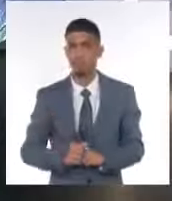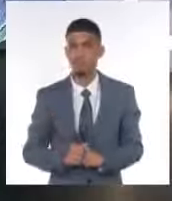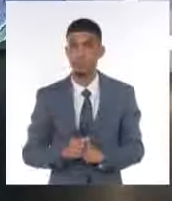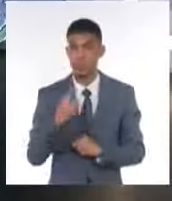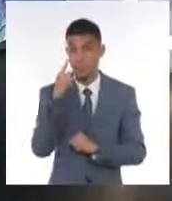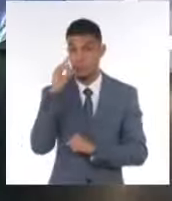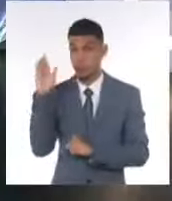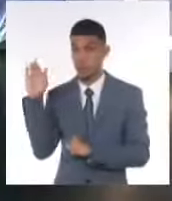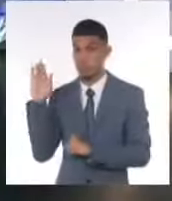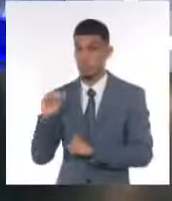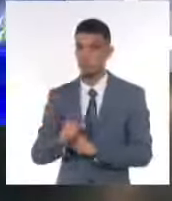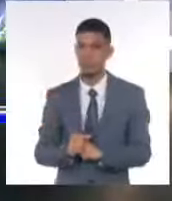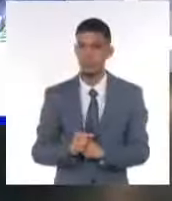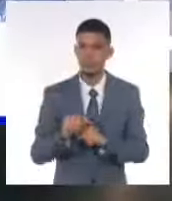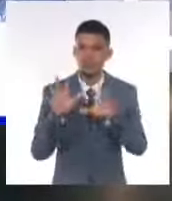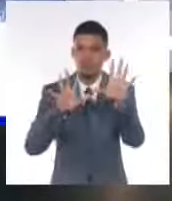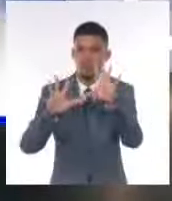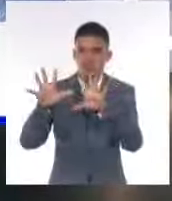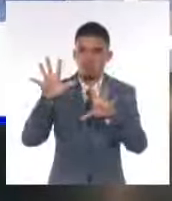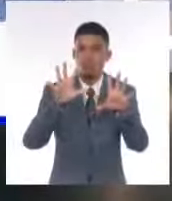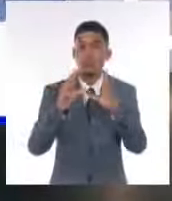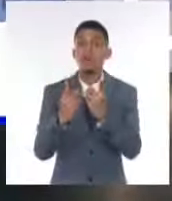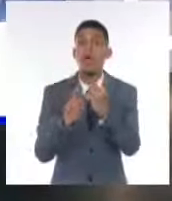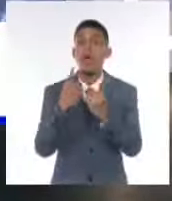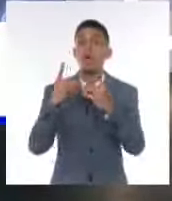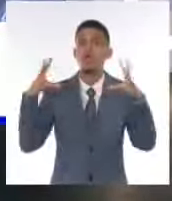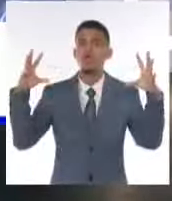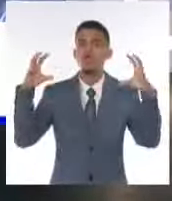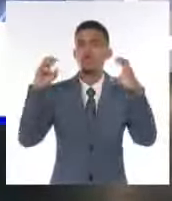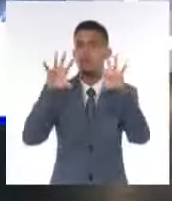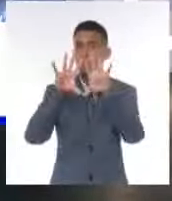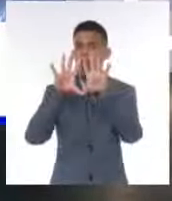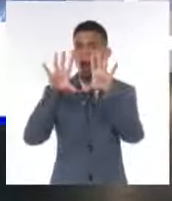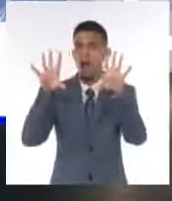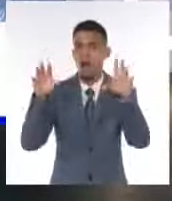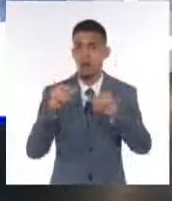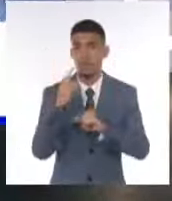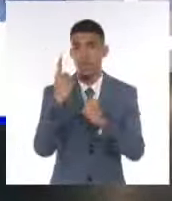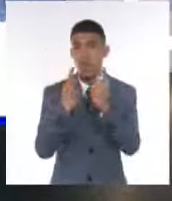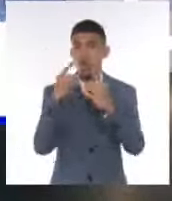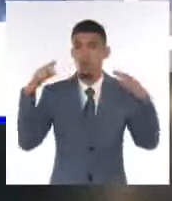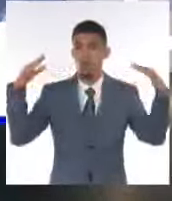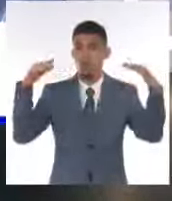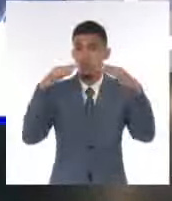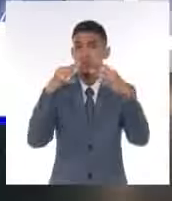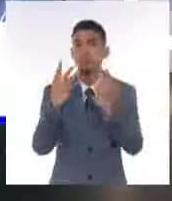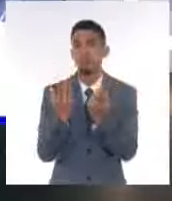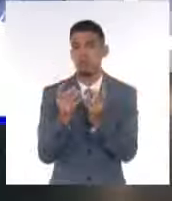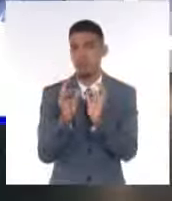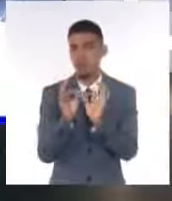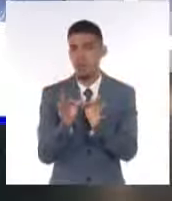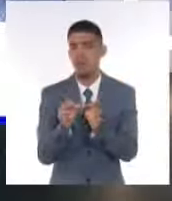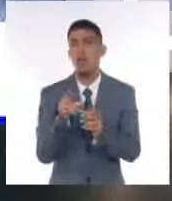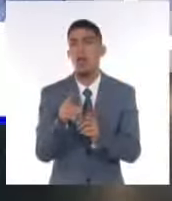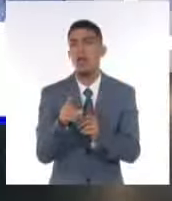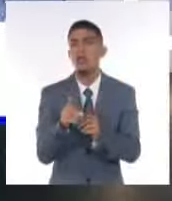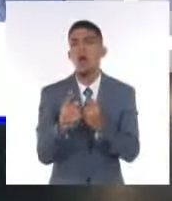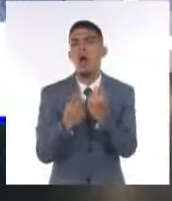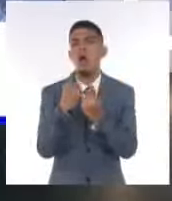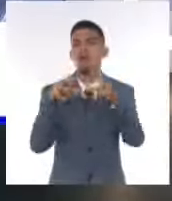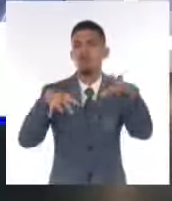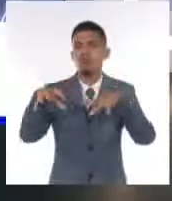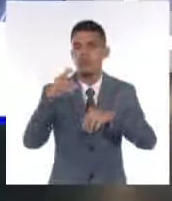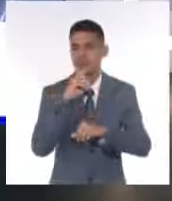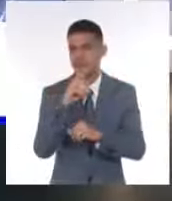satélite se puede apreciar que predomina en general poca nubosidad. Aquí tenemos nublados altos de tipo cirrus que no producen precipitación